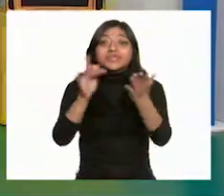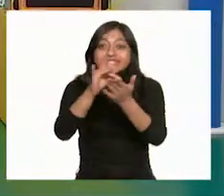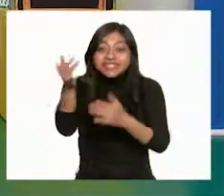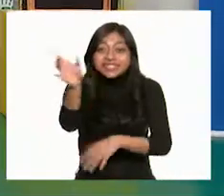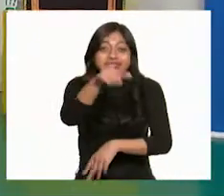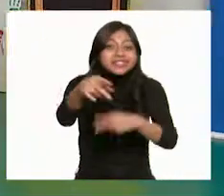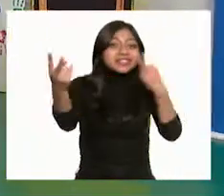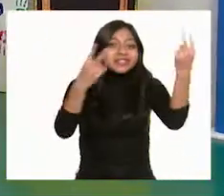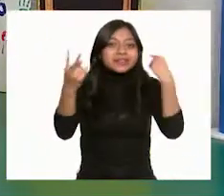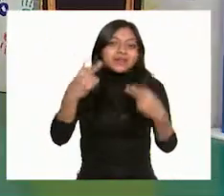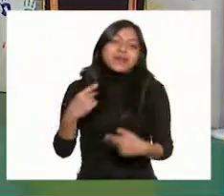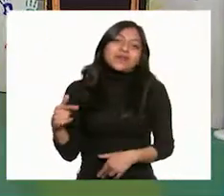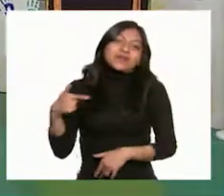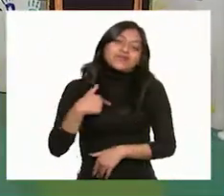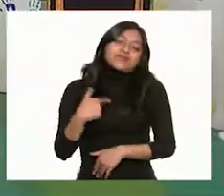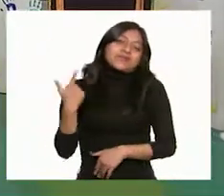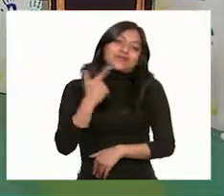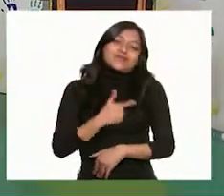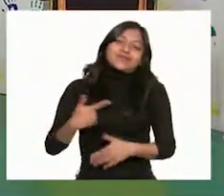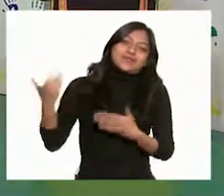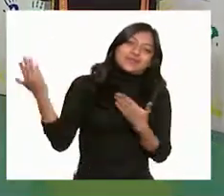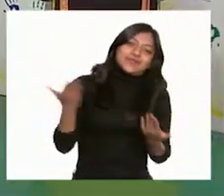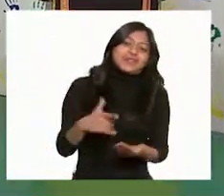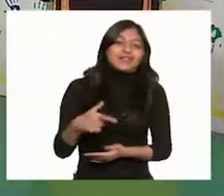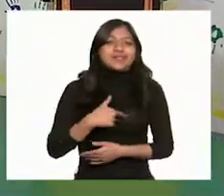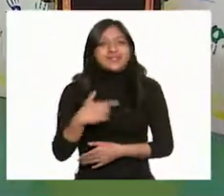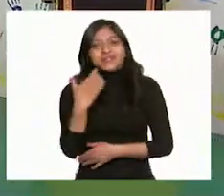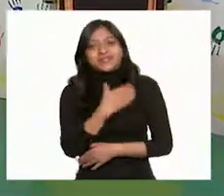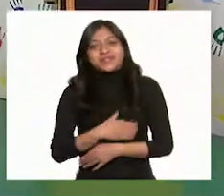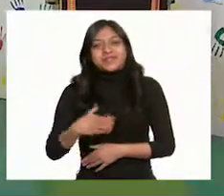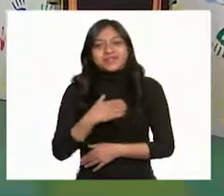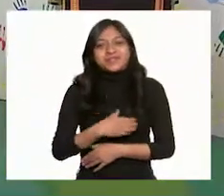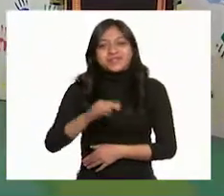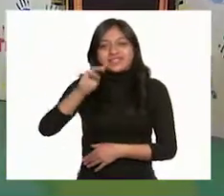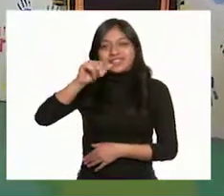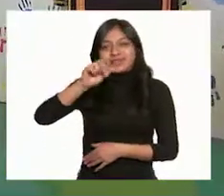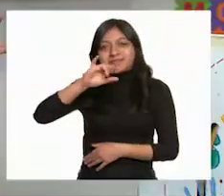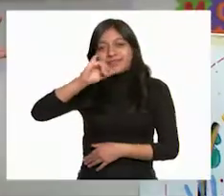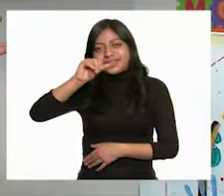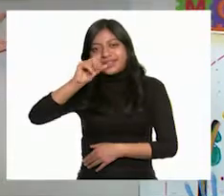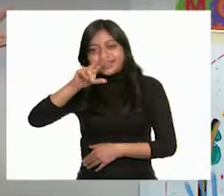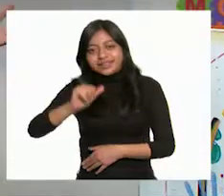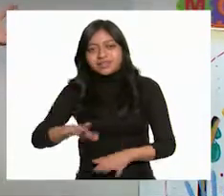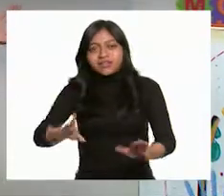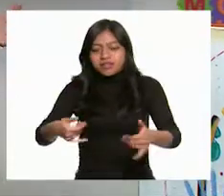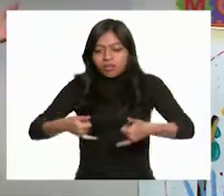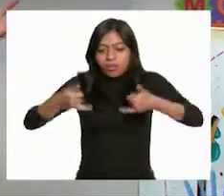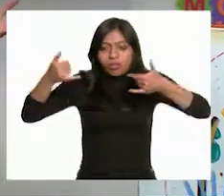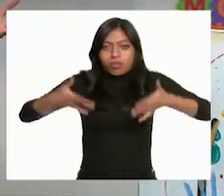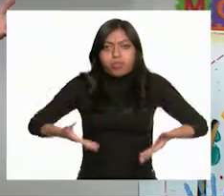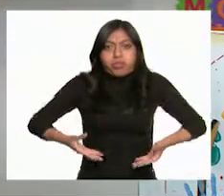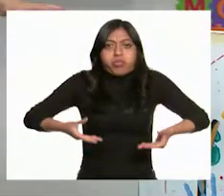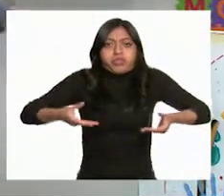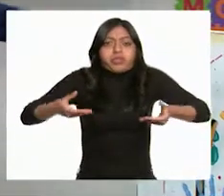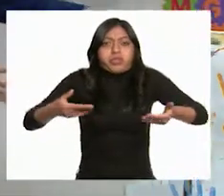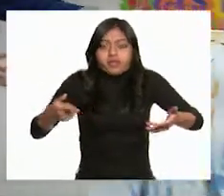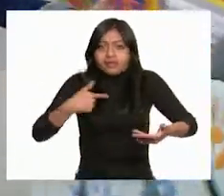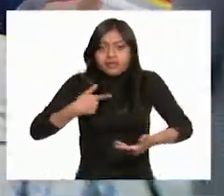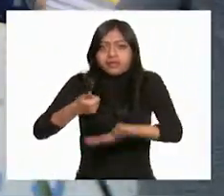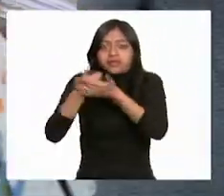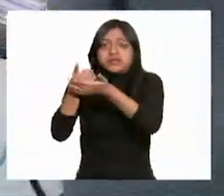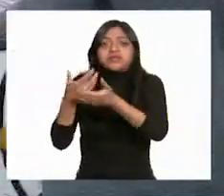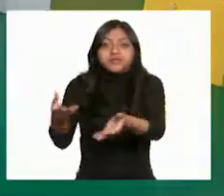también me da mucho gusto estar con ustedes. Estoy muy contenta de estar acá, Mariana. ¡Ay, maestra! ¿Pero por qué viene cargando tanto libro? A ver,